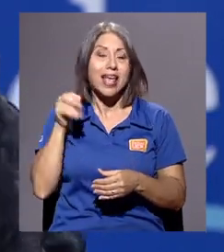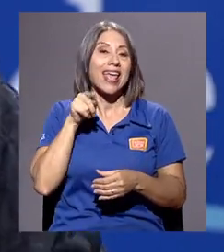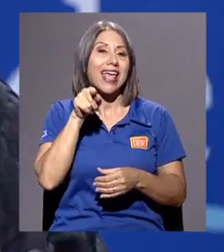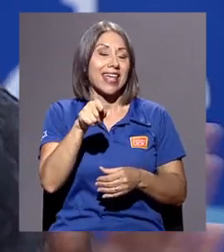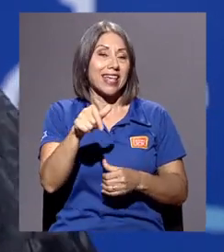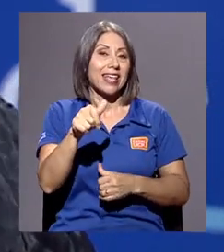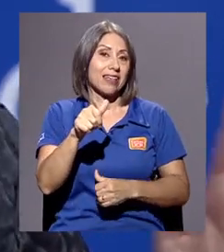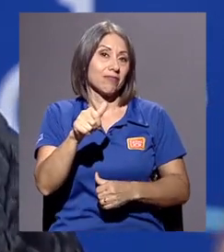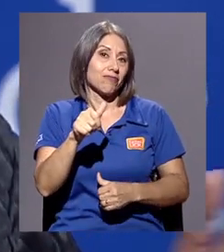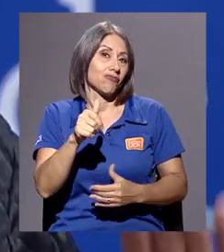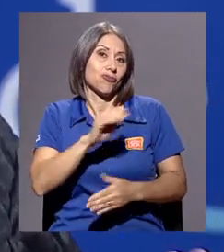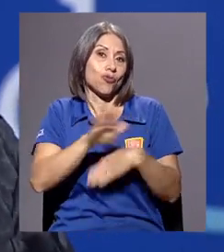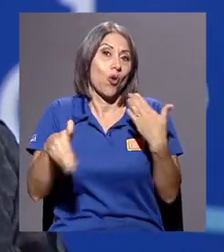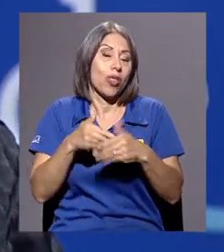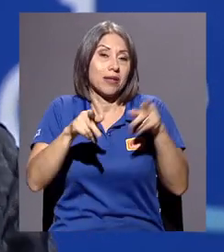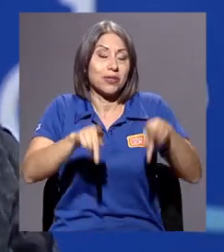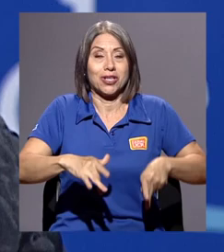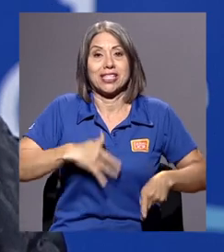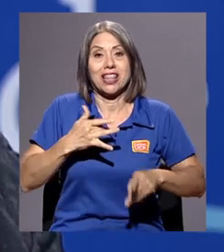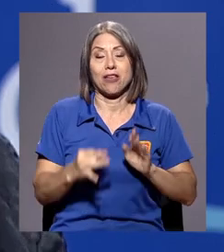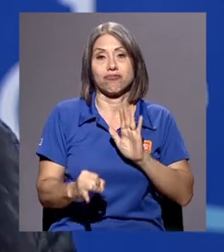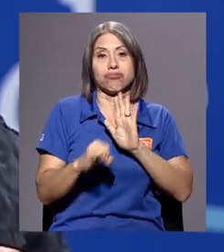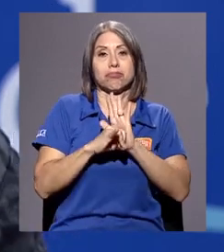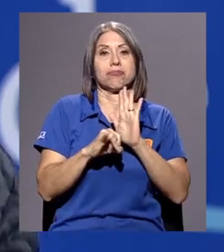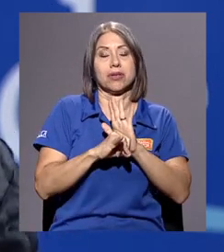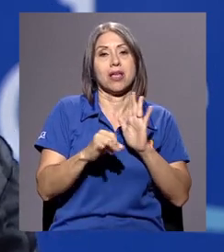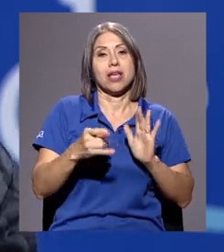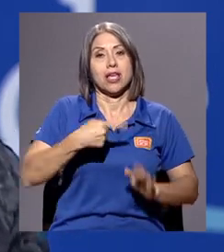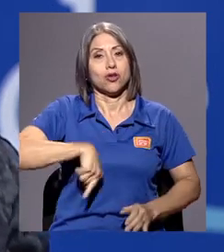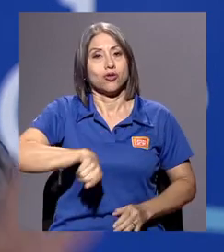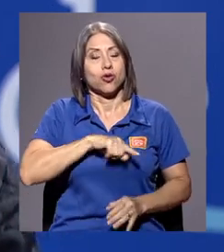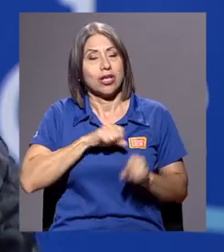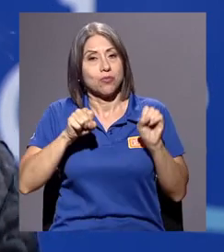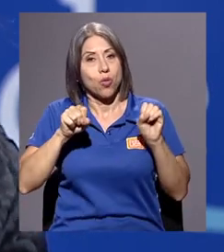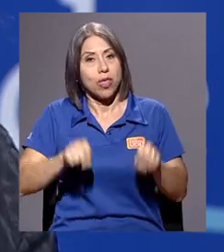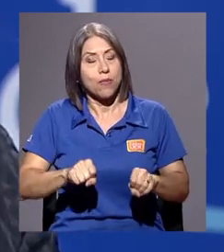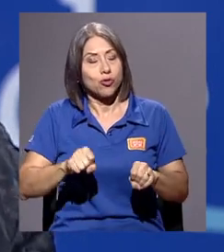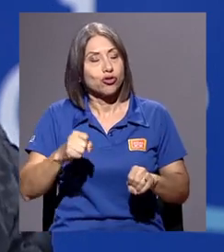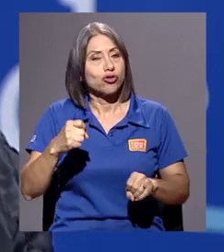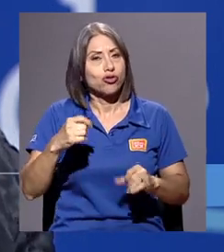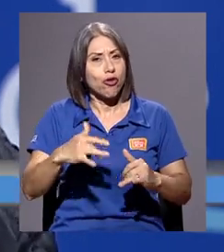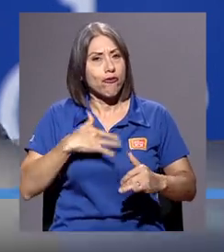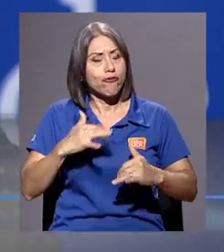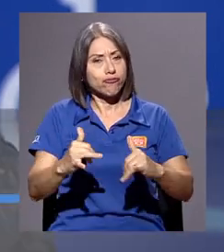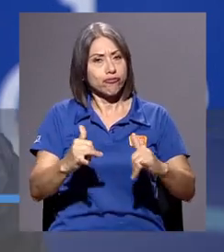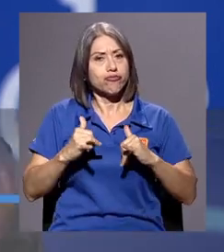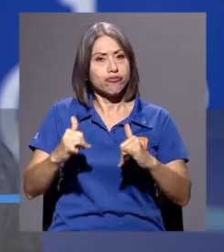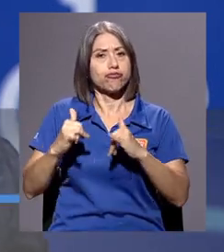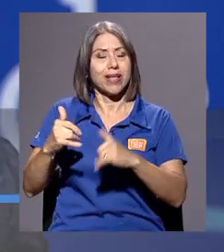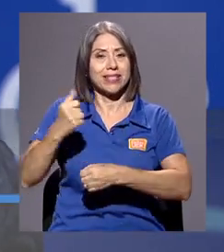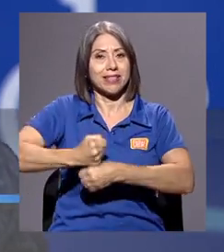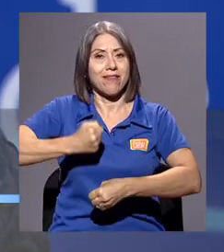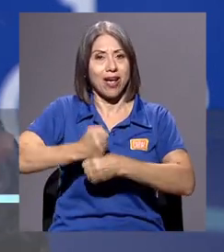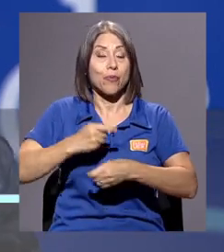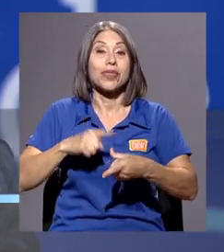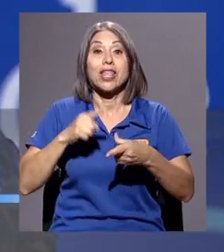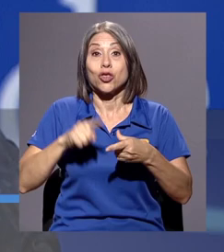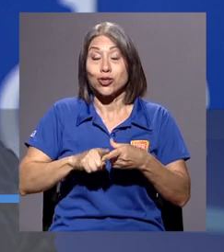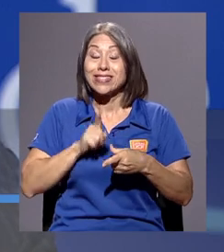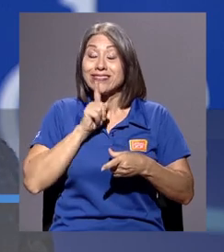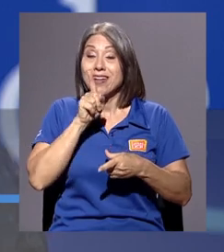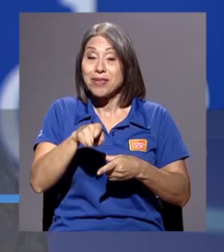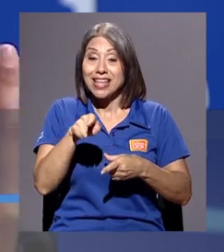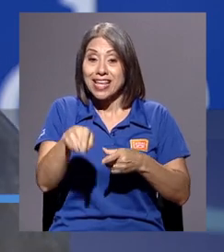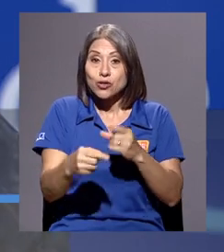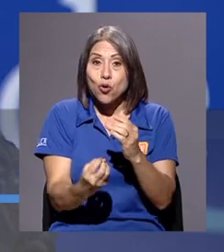Cosas con las que creo que todo el mundo se puede identificar y con la que nosotras pudimos coincidir en este trabajo. Entonces, ha sido una creación